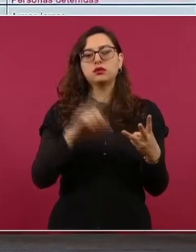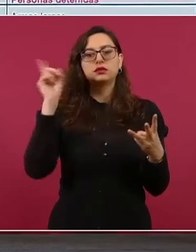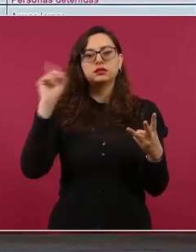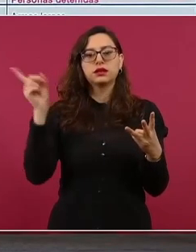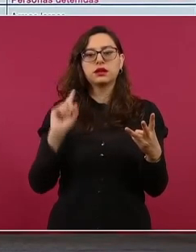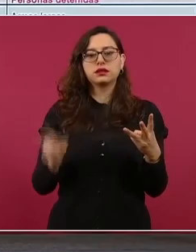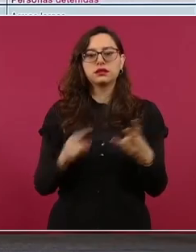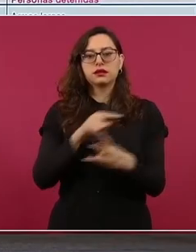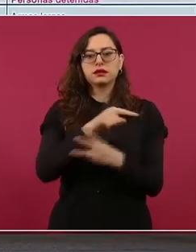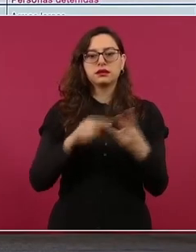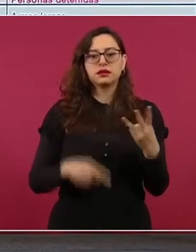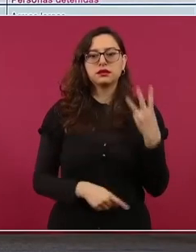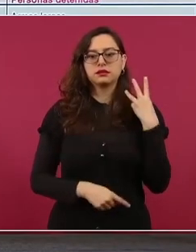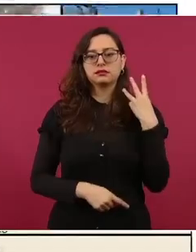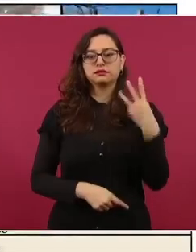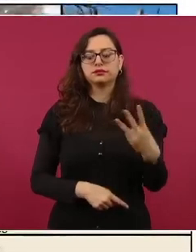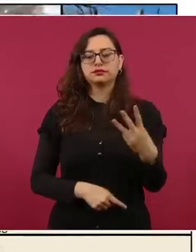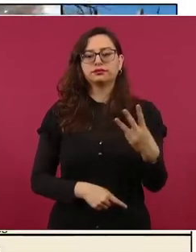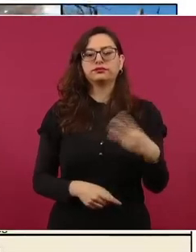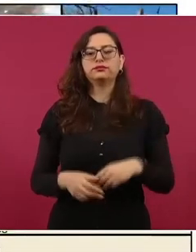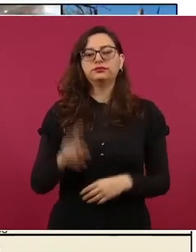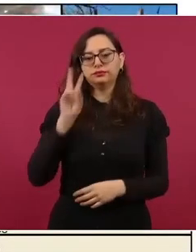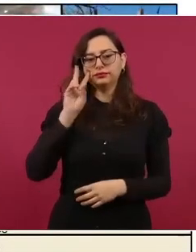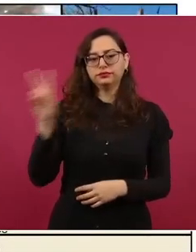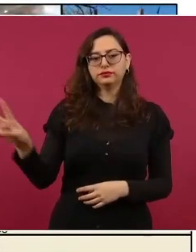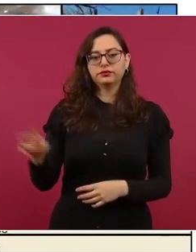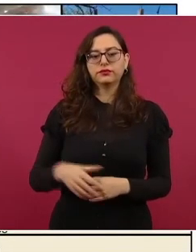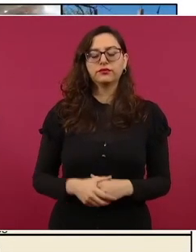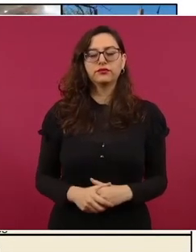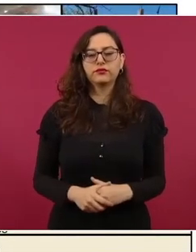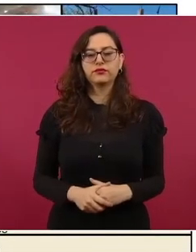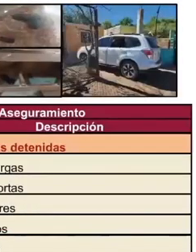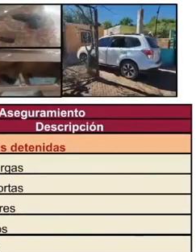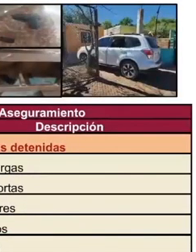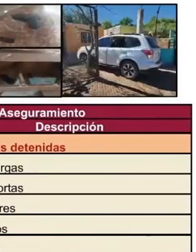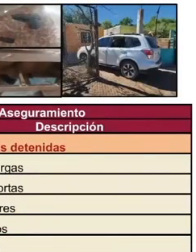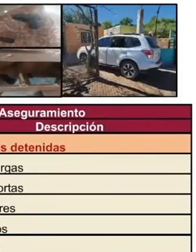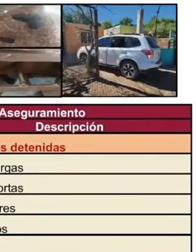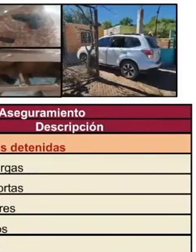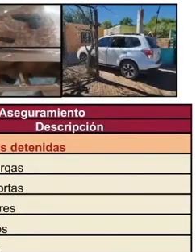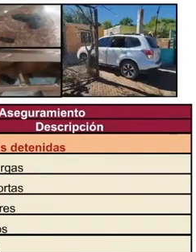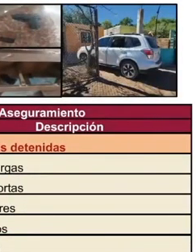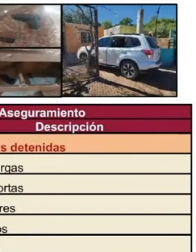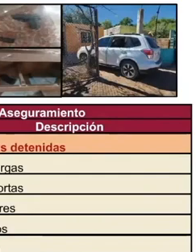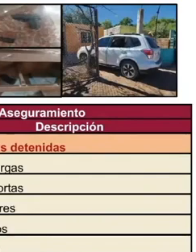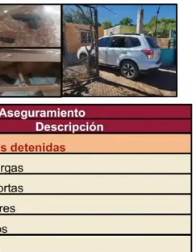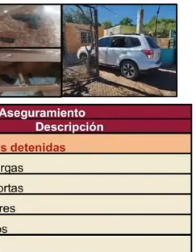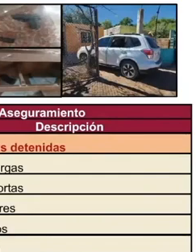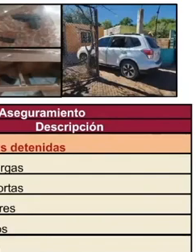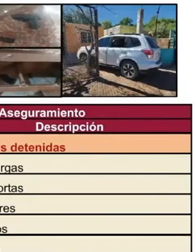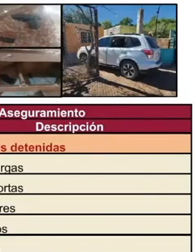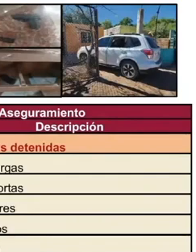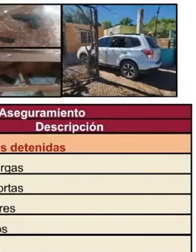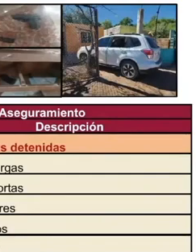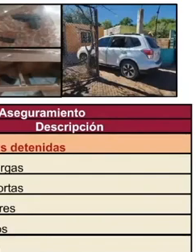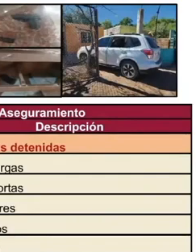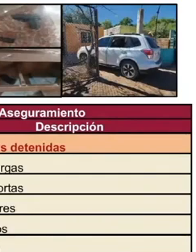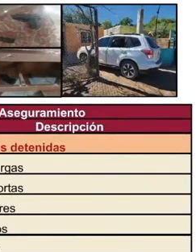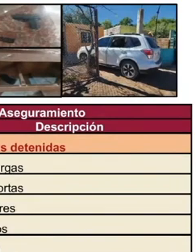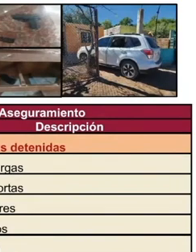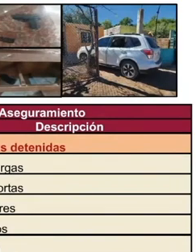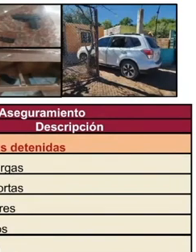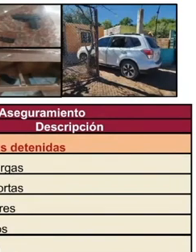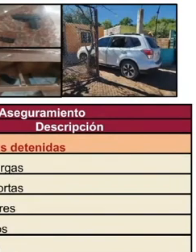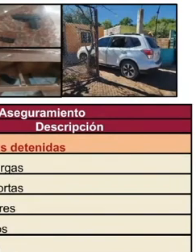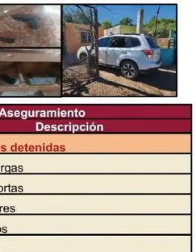y en Palme, Sonora, donde se detuvo a diferentes agresores. Se les obtuvieron armas largas,